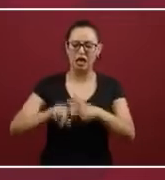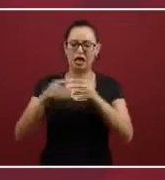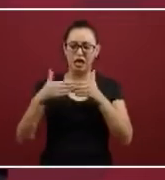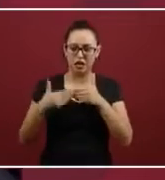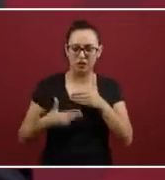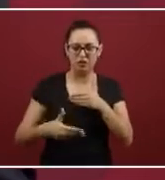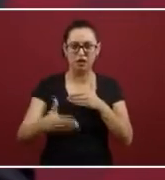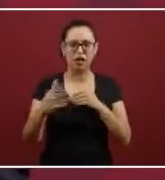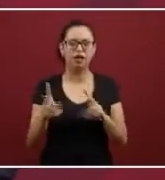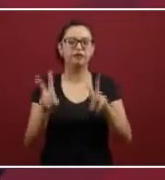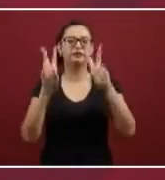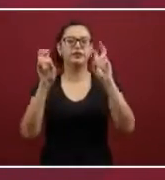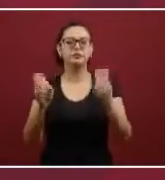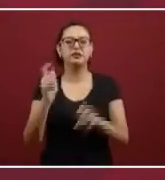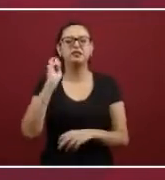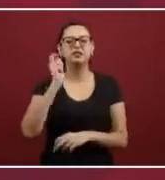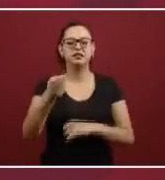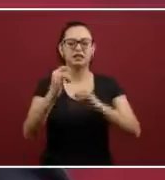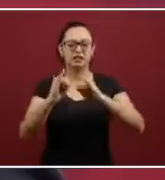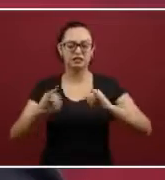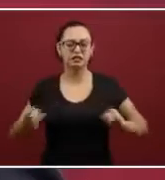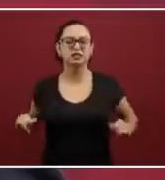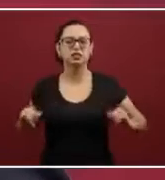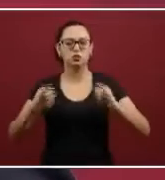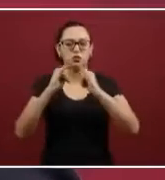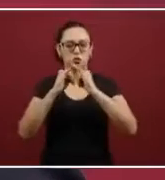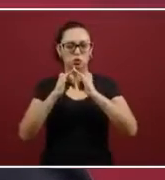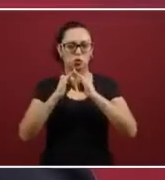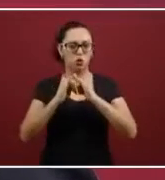devolverle al pueblo lo robado,